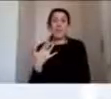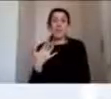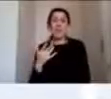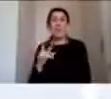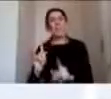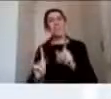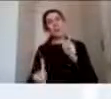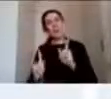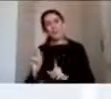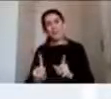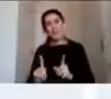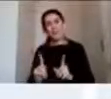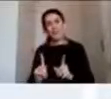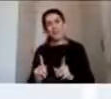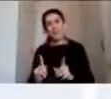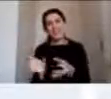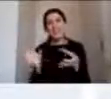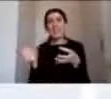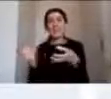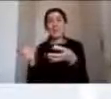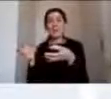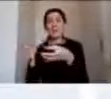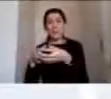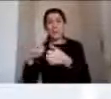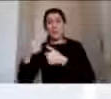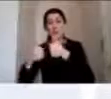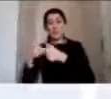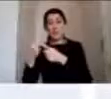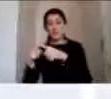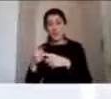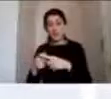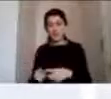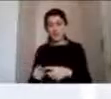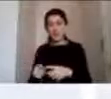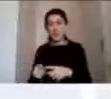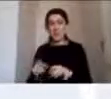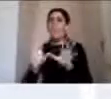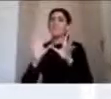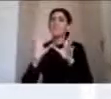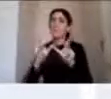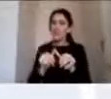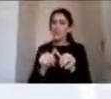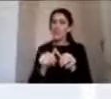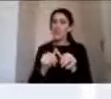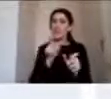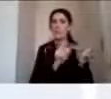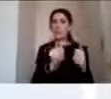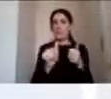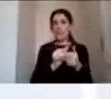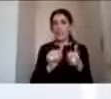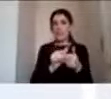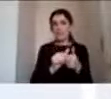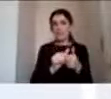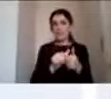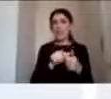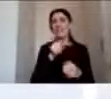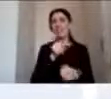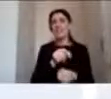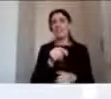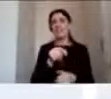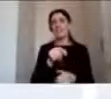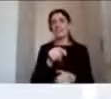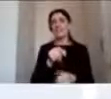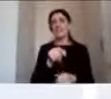los esfuerzos que como equipos multidisciplinarios incluyendo siempre a la familia y al entorno cercano podamos hacer no